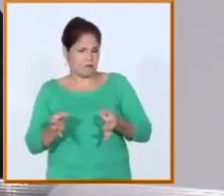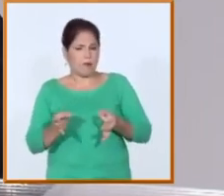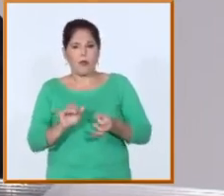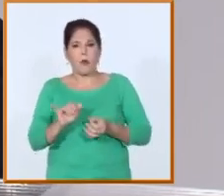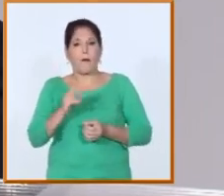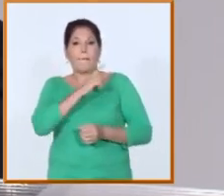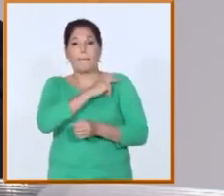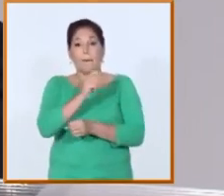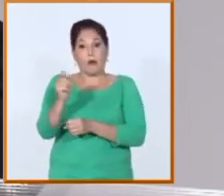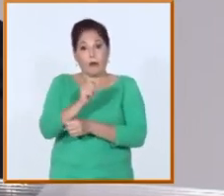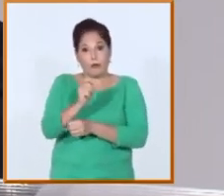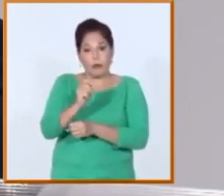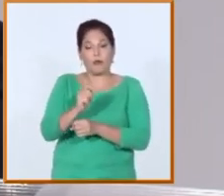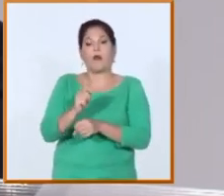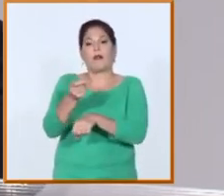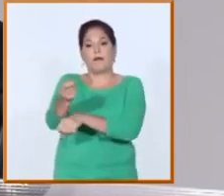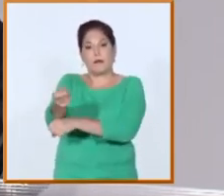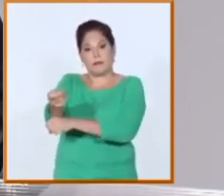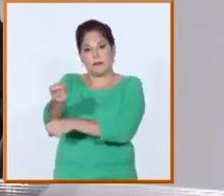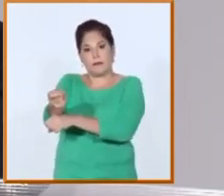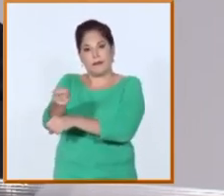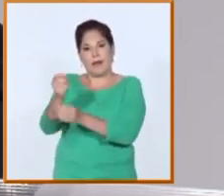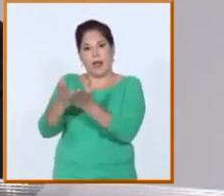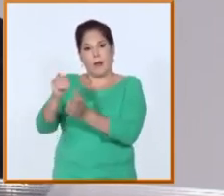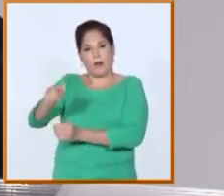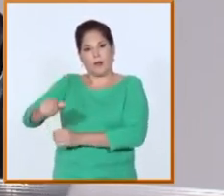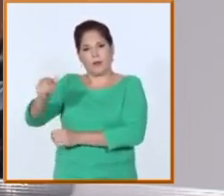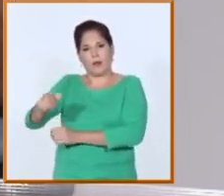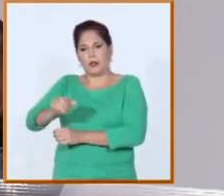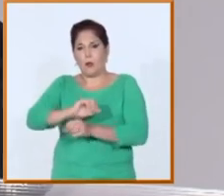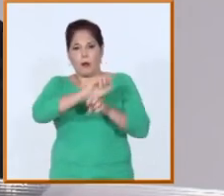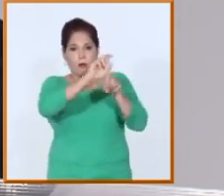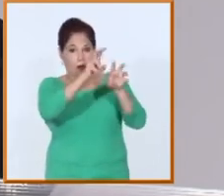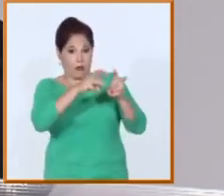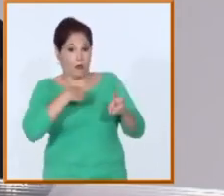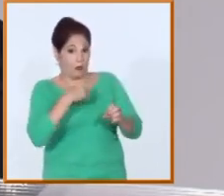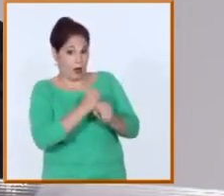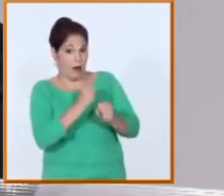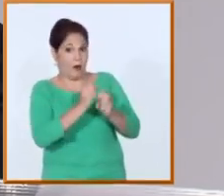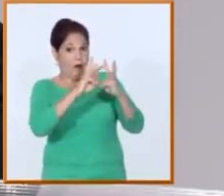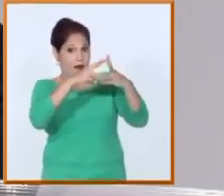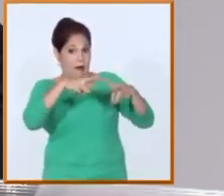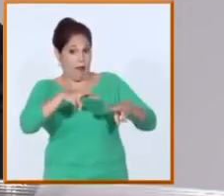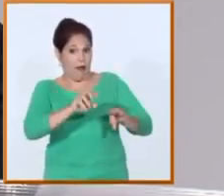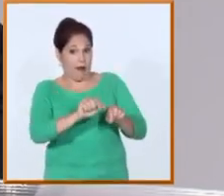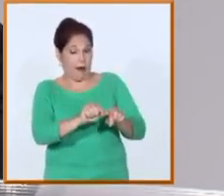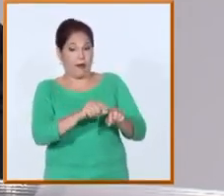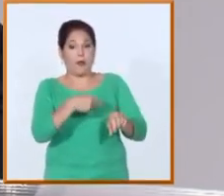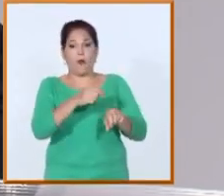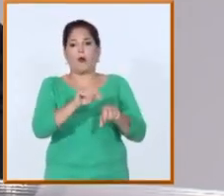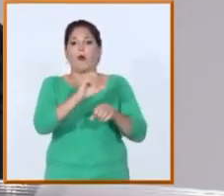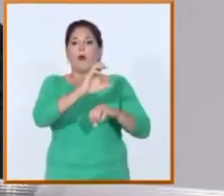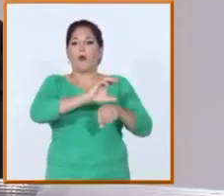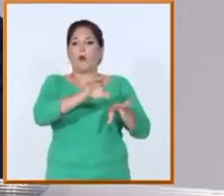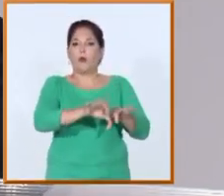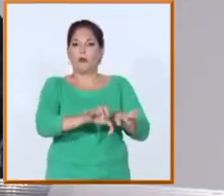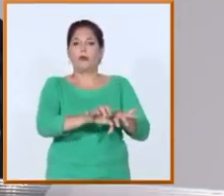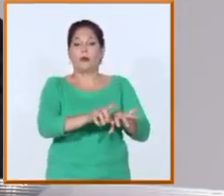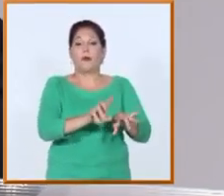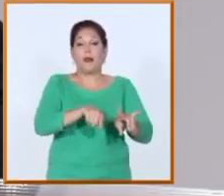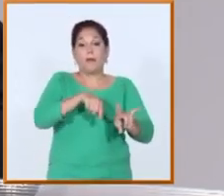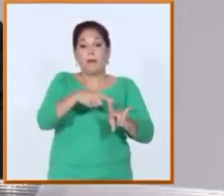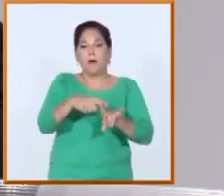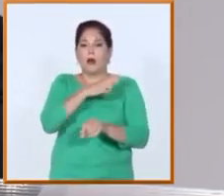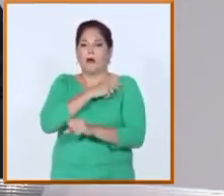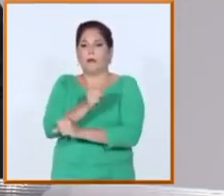profesor, también podía transmitir mis experiencias de trabajo en las redes, en la ciberseguridad, en la gestión de esos contextos